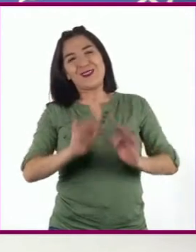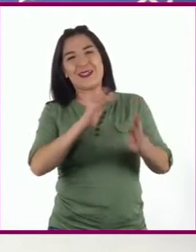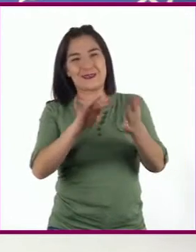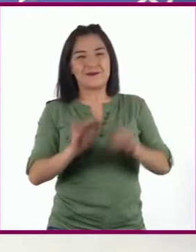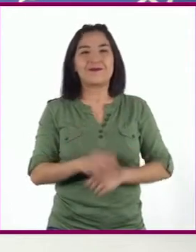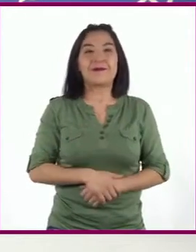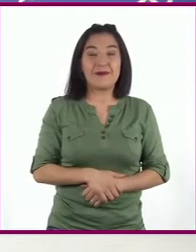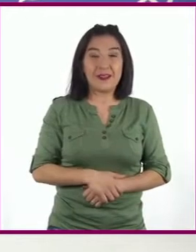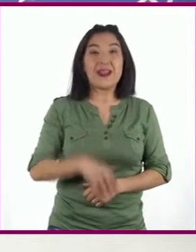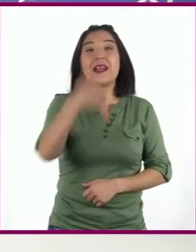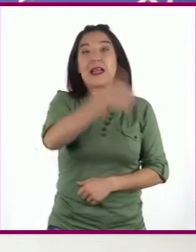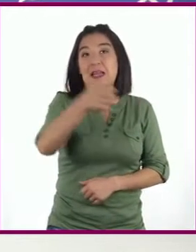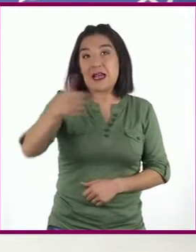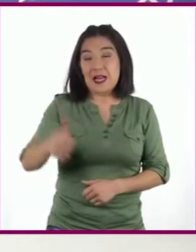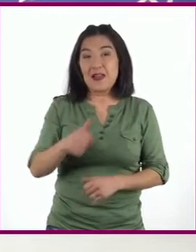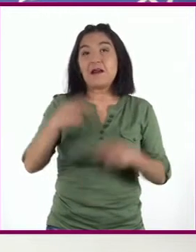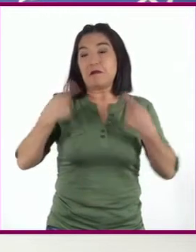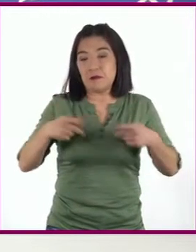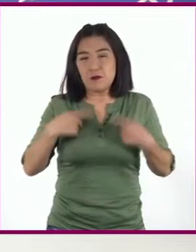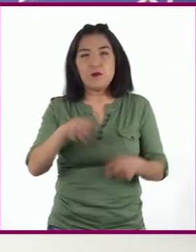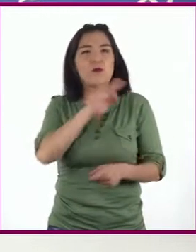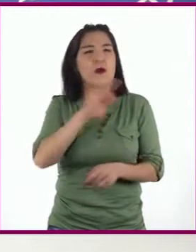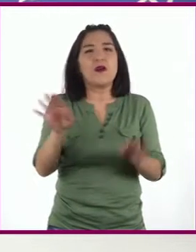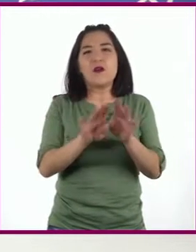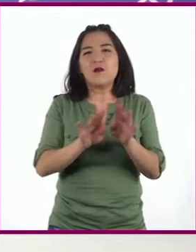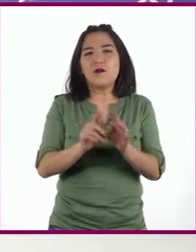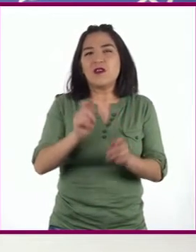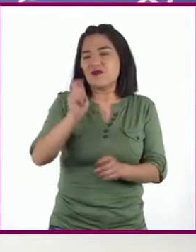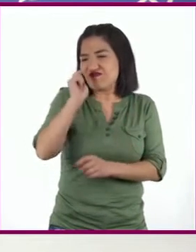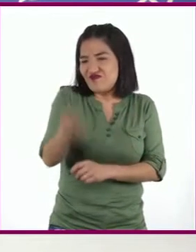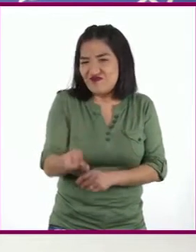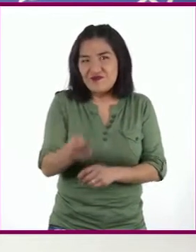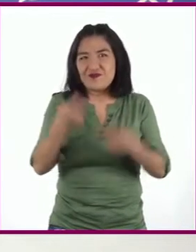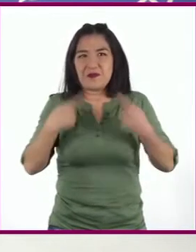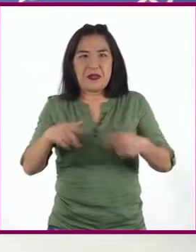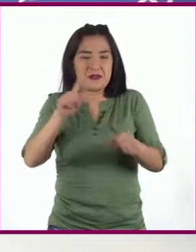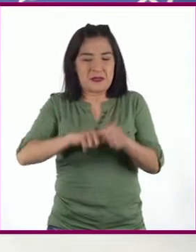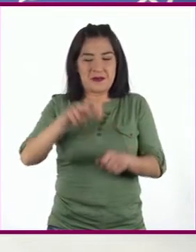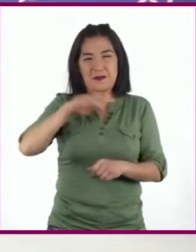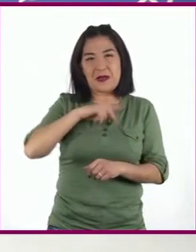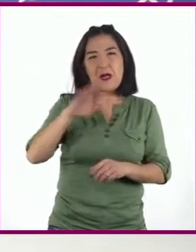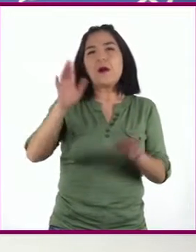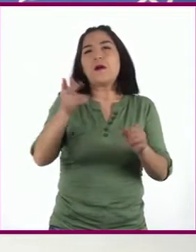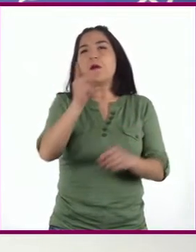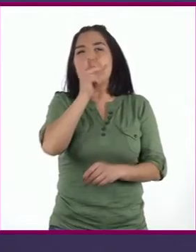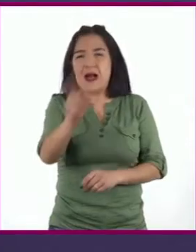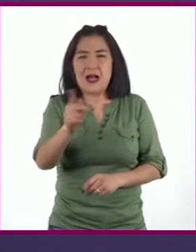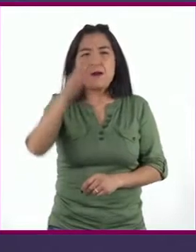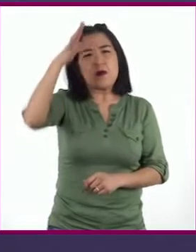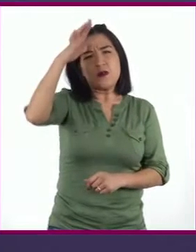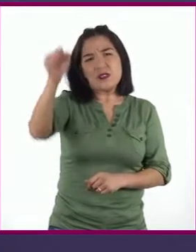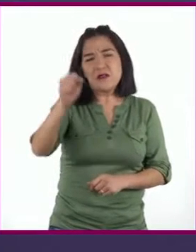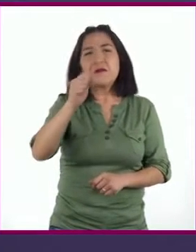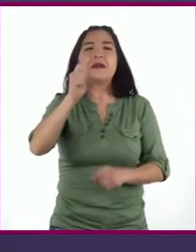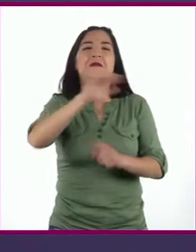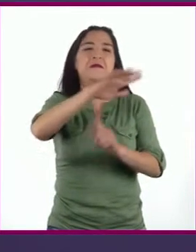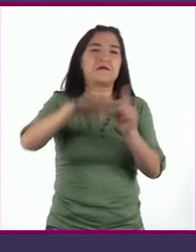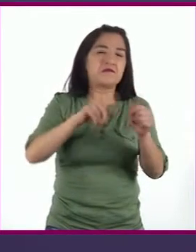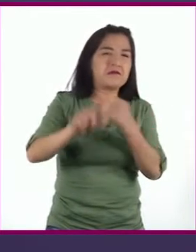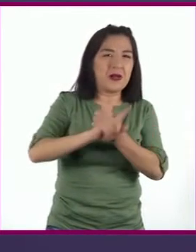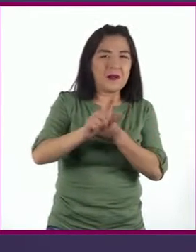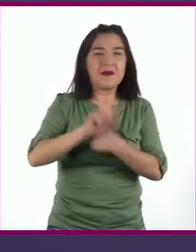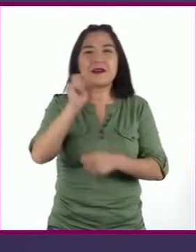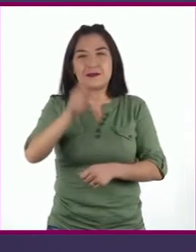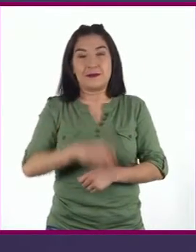Cada uno le puede dar un significado propio y personal a muchas palabras, conceptos o situaciones. Pero